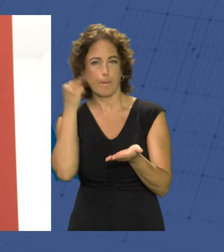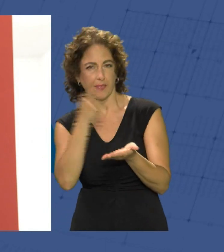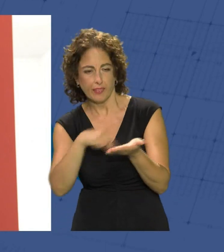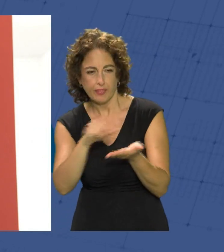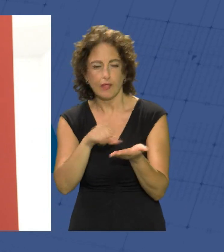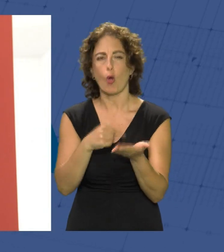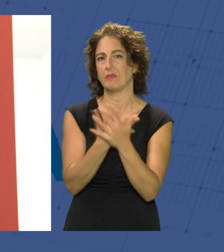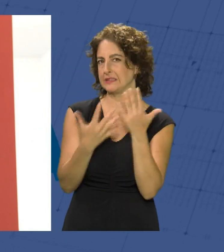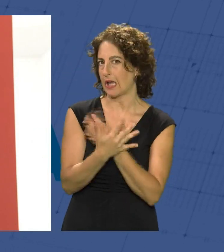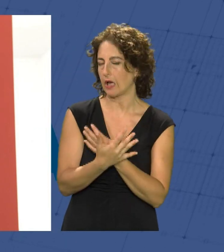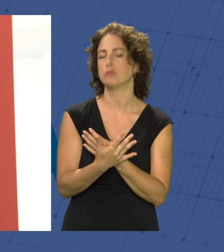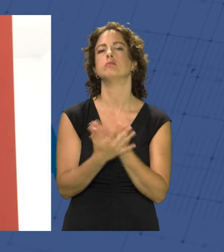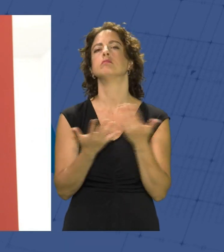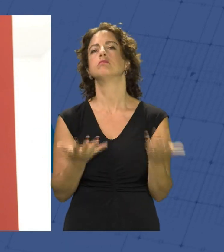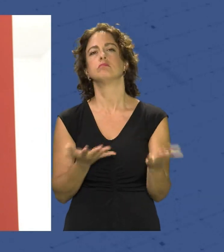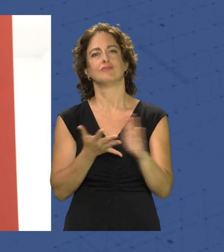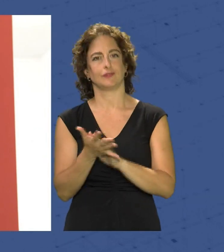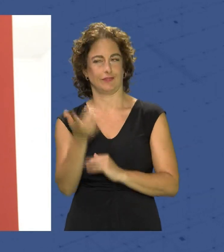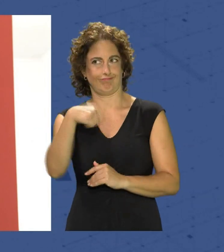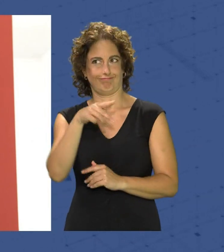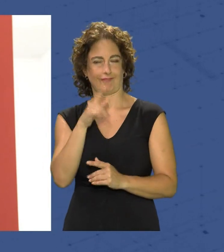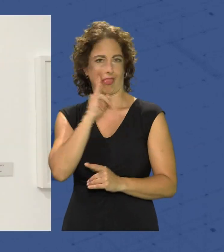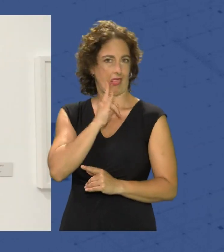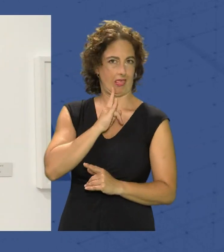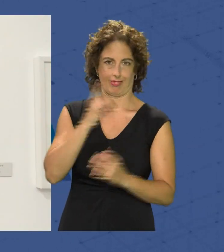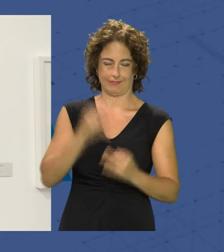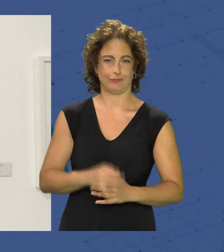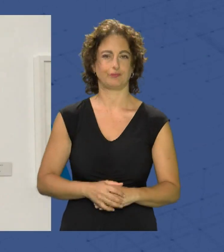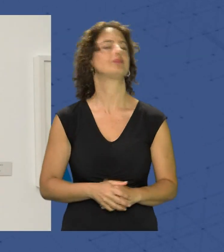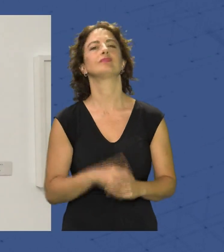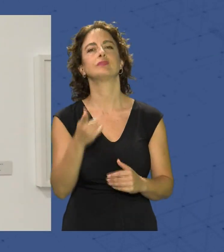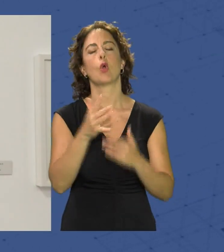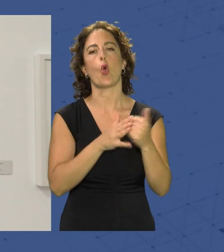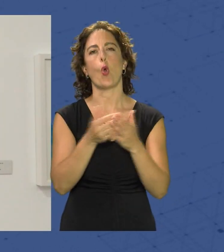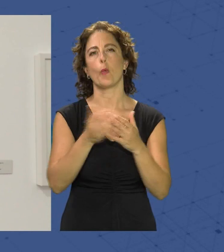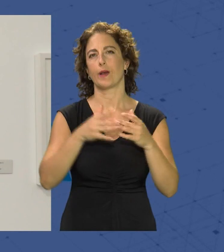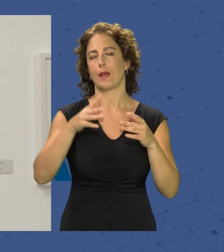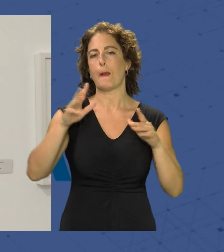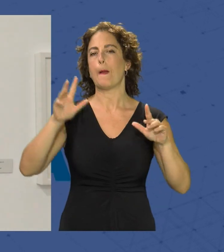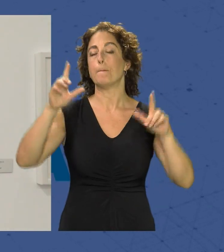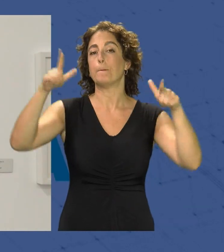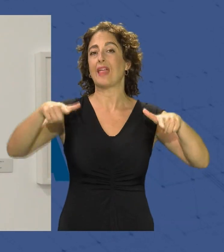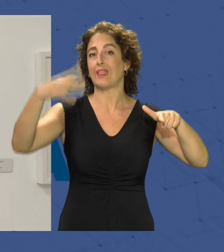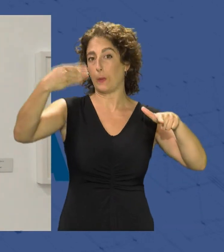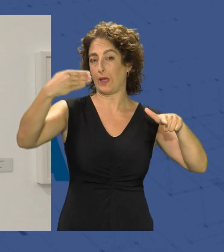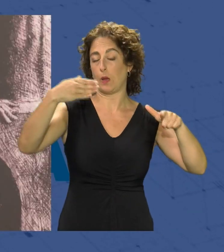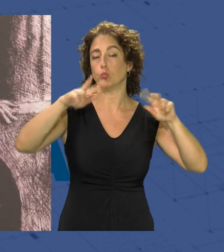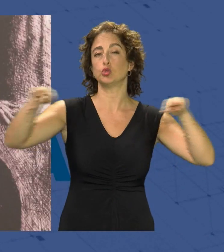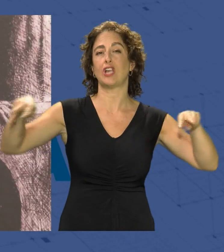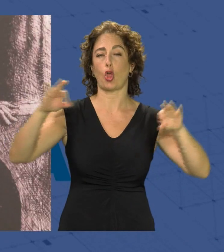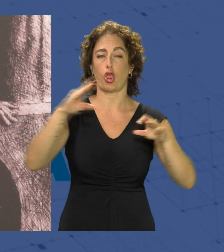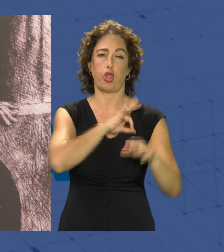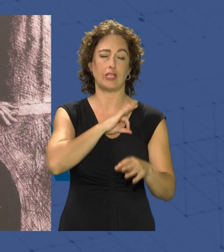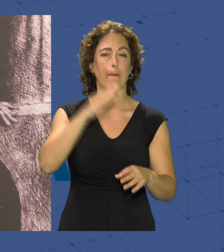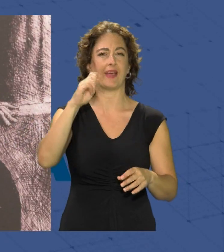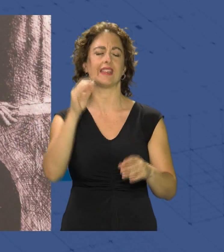técnicas mixtas y que seguramente va a hacer las delicias de todos los visitantes esta obra ubicada en la planta B del Museo de Doña Paquita puede visitarse de